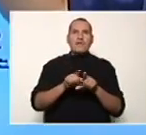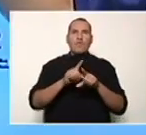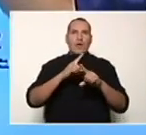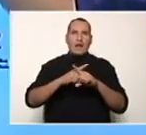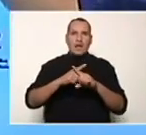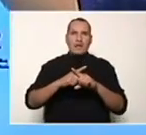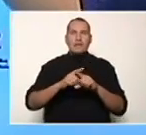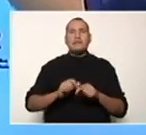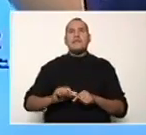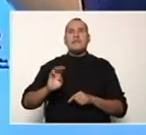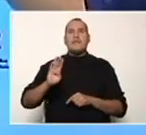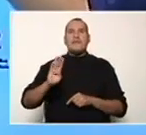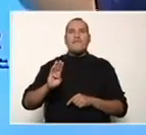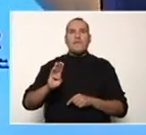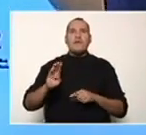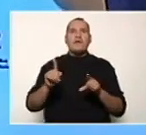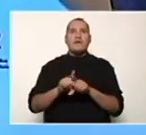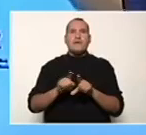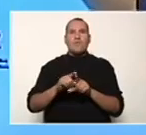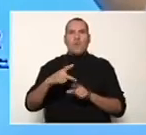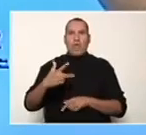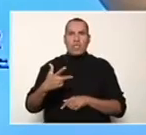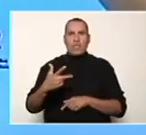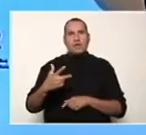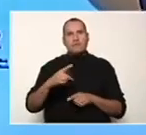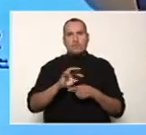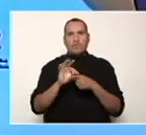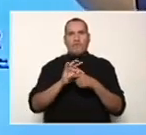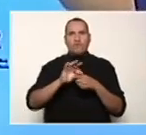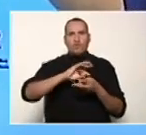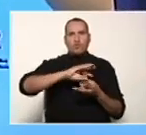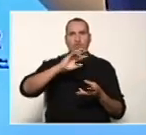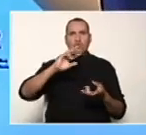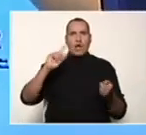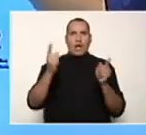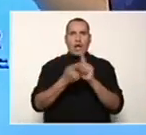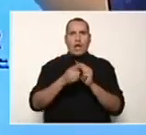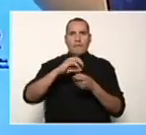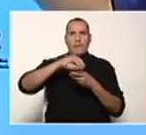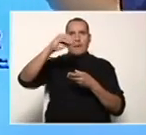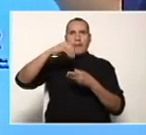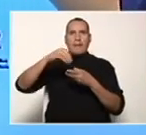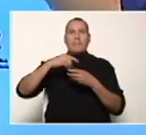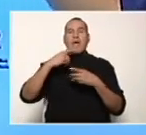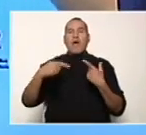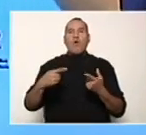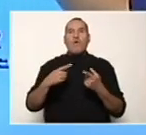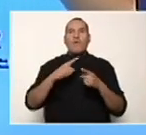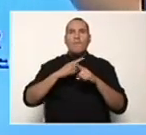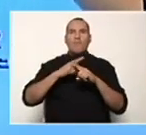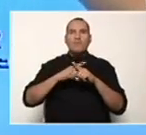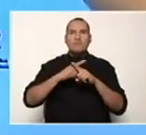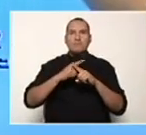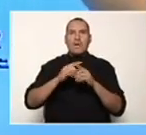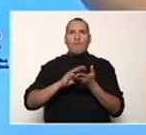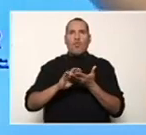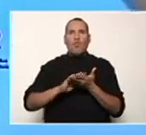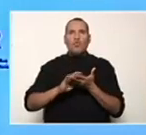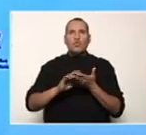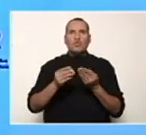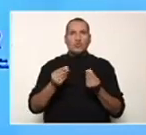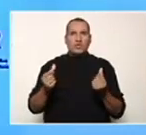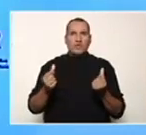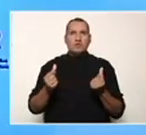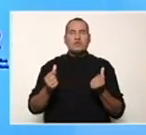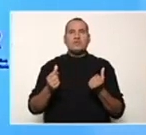es x al cuadrado más 2 por 3, 6 por x, 6x, más